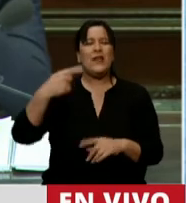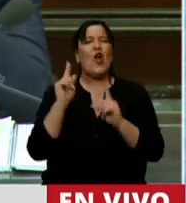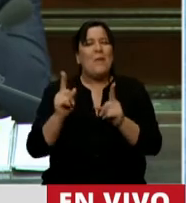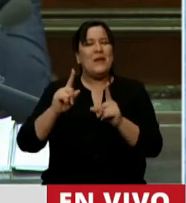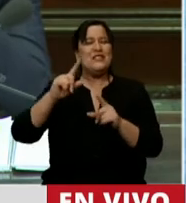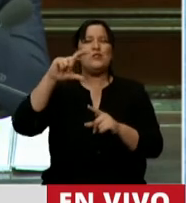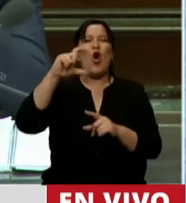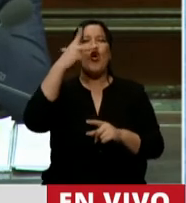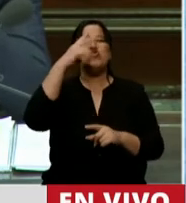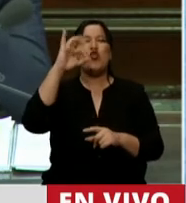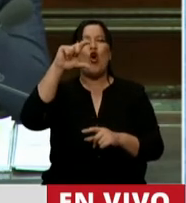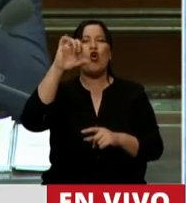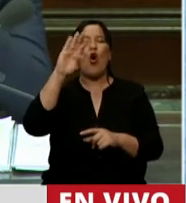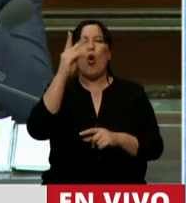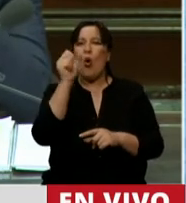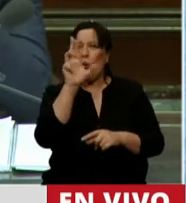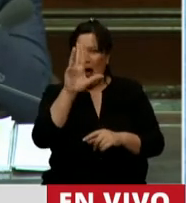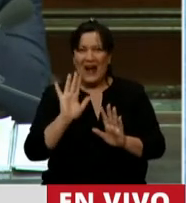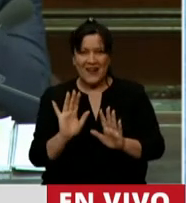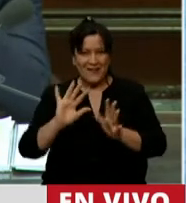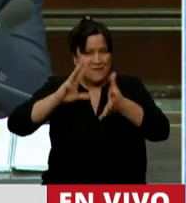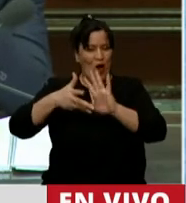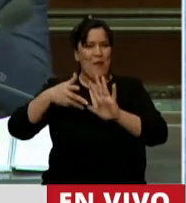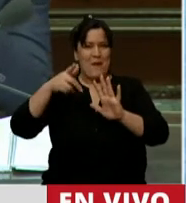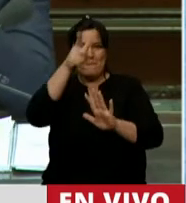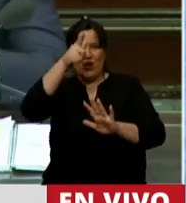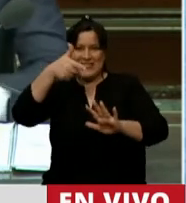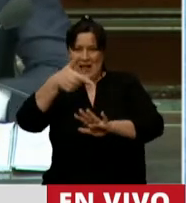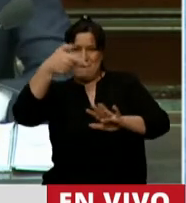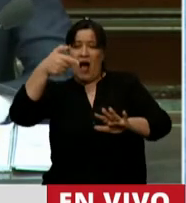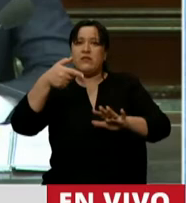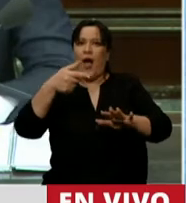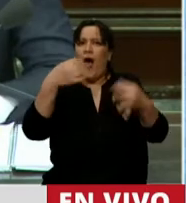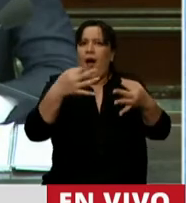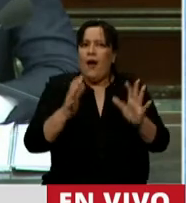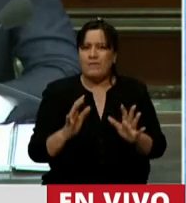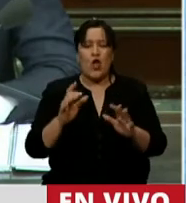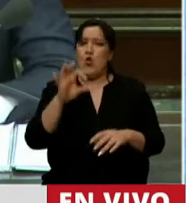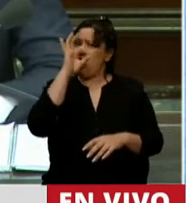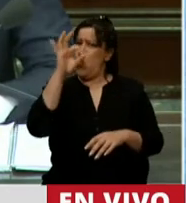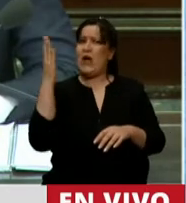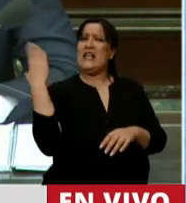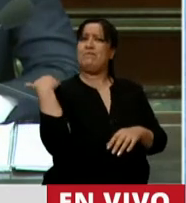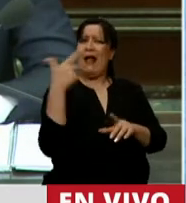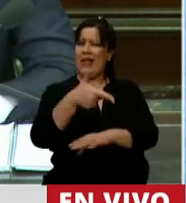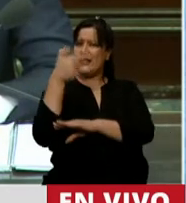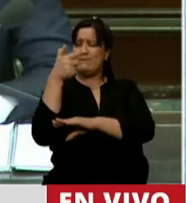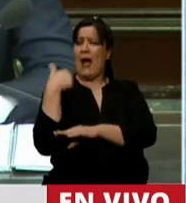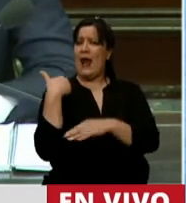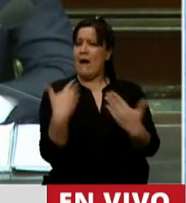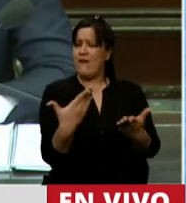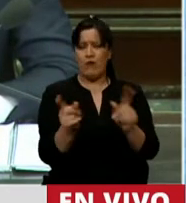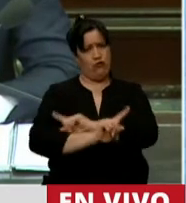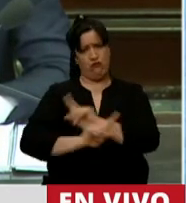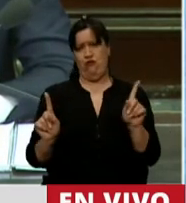la que ya hablamos aquí hoy. Nosotros no estamos de acuerdo y no estaremos de acuerdo nunca en dispararle a nadie por la espalda. Por eso lo primero